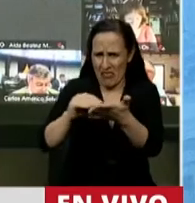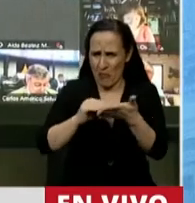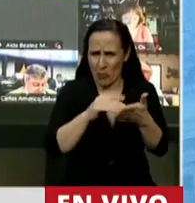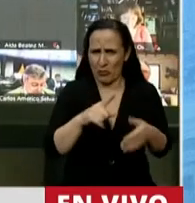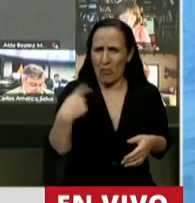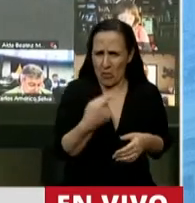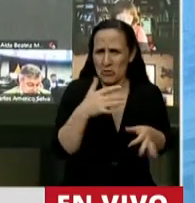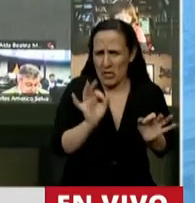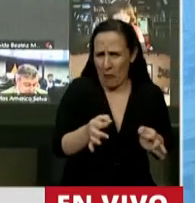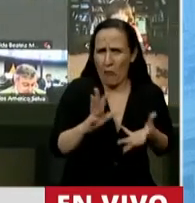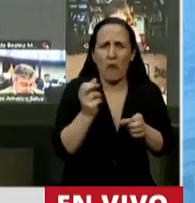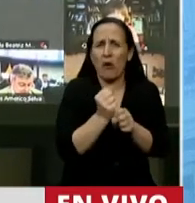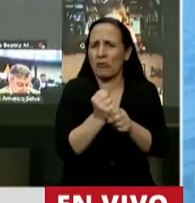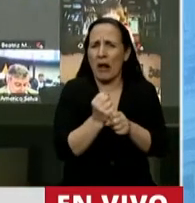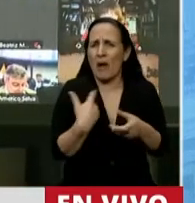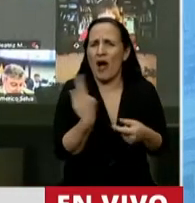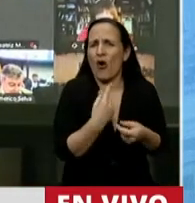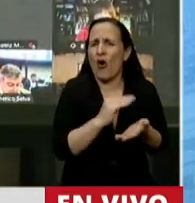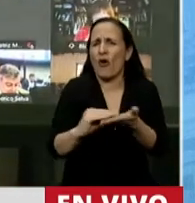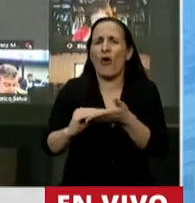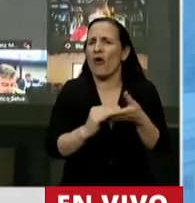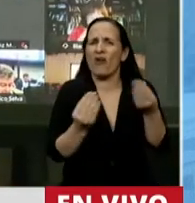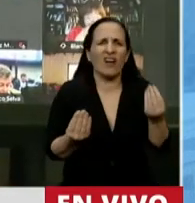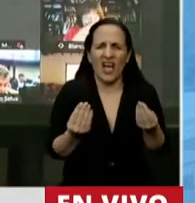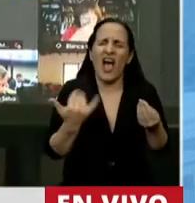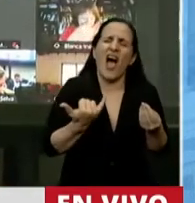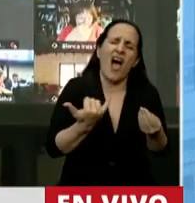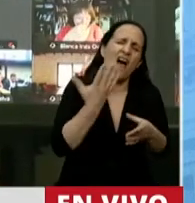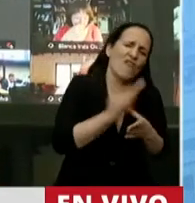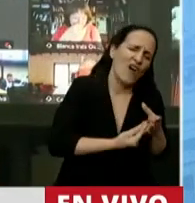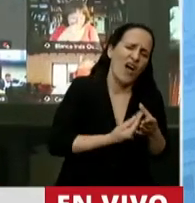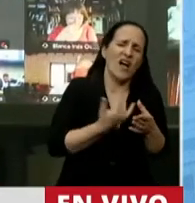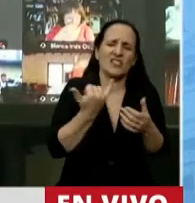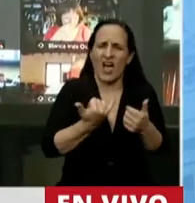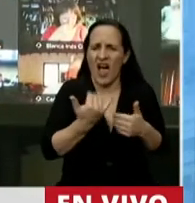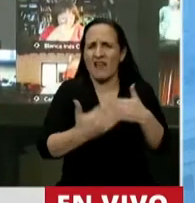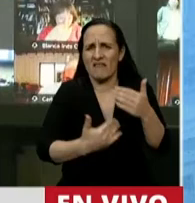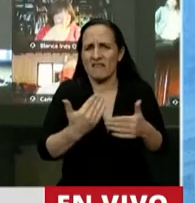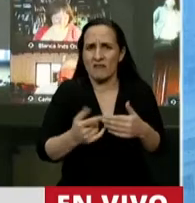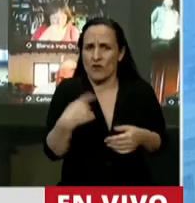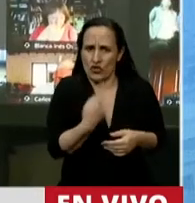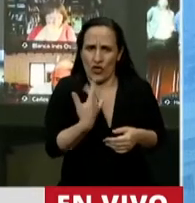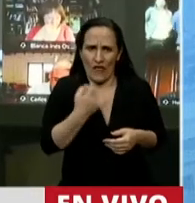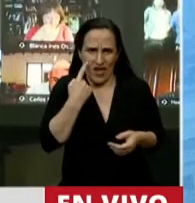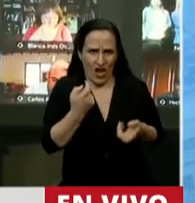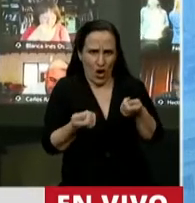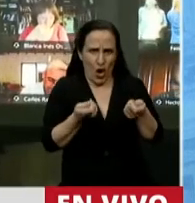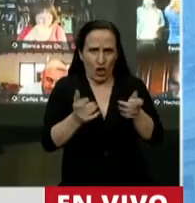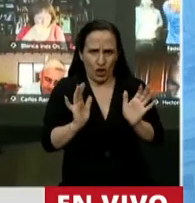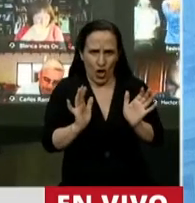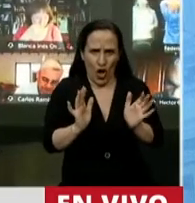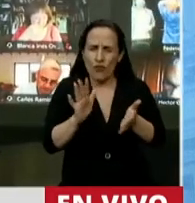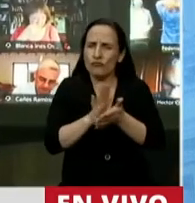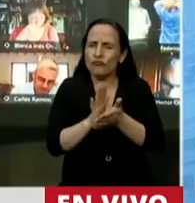parlamentaria convivimos con errores y exige de nosotros un gran control de cada